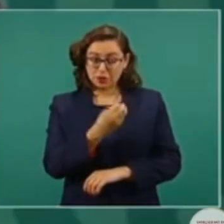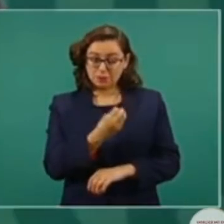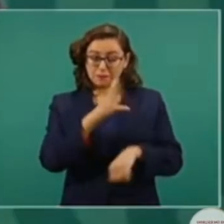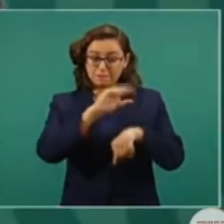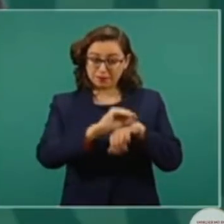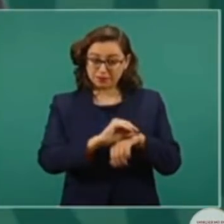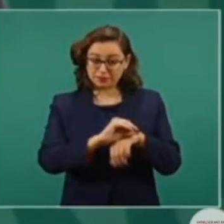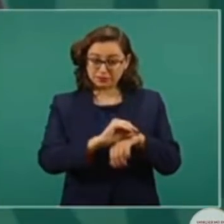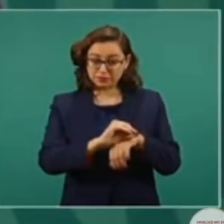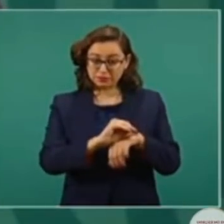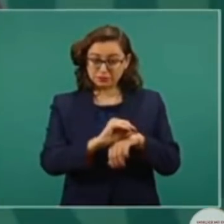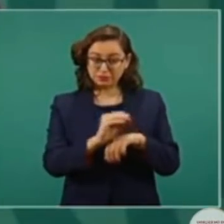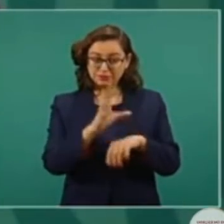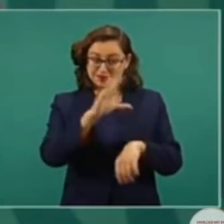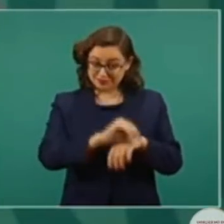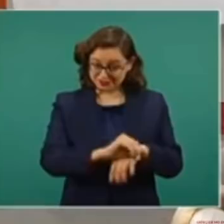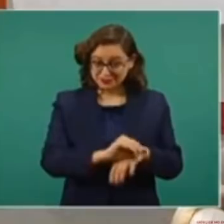que conste que ya lo dijimos.